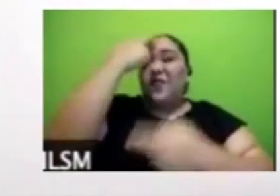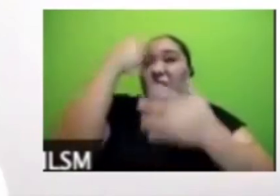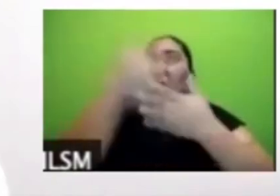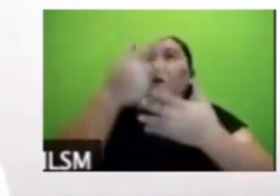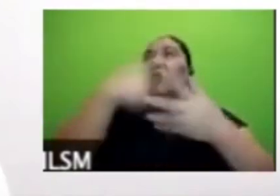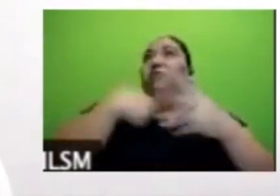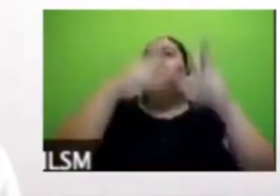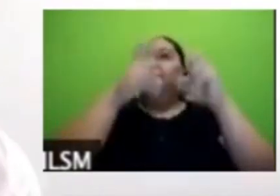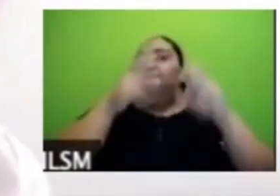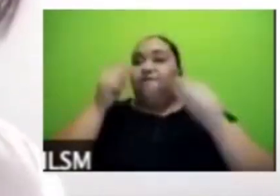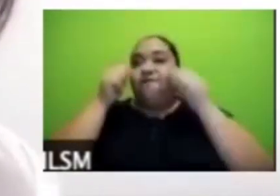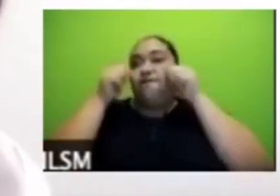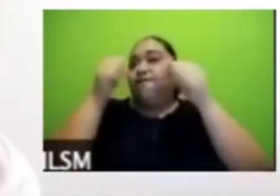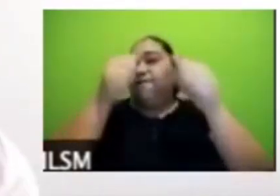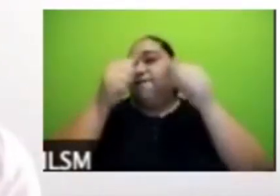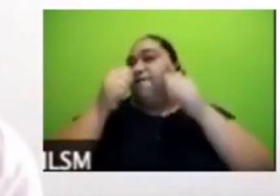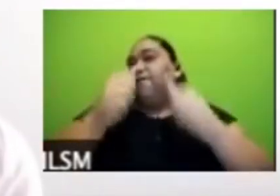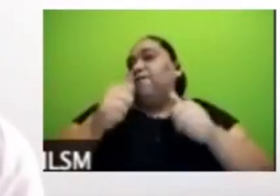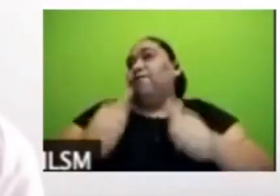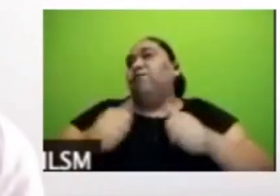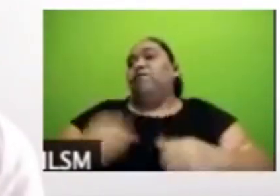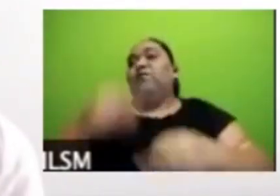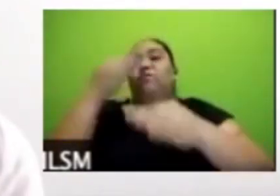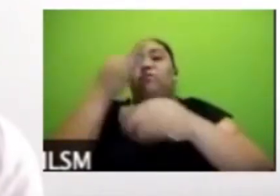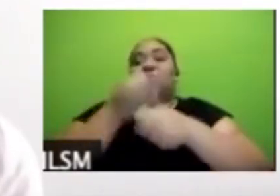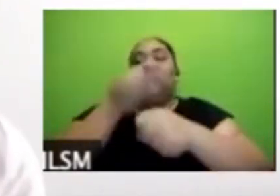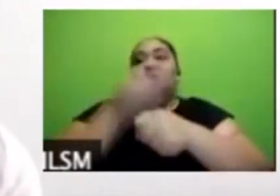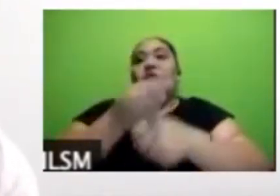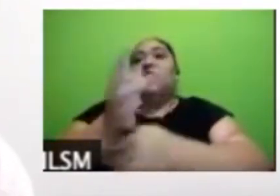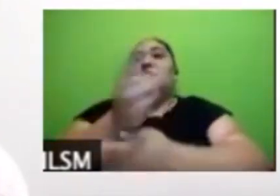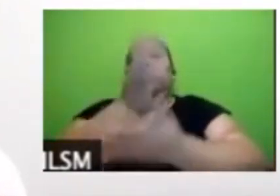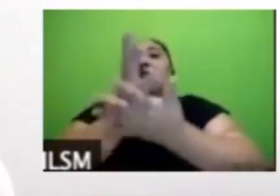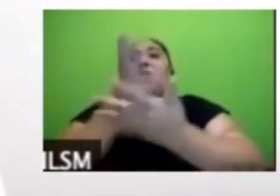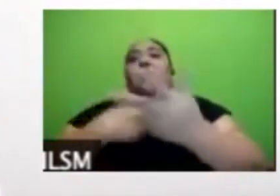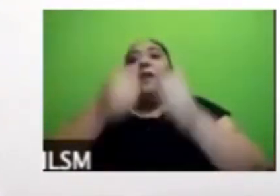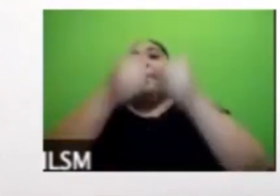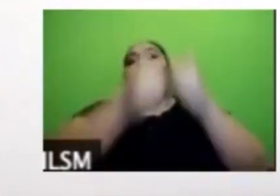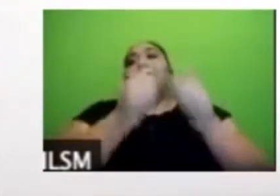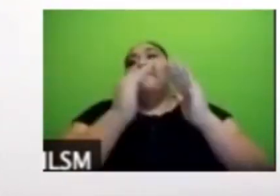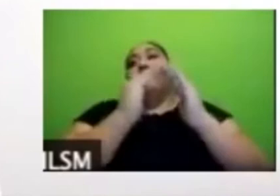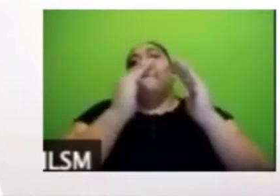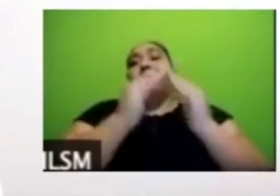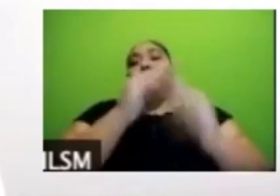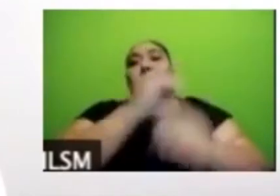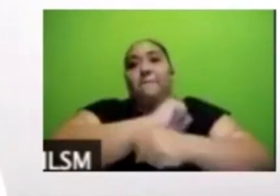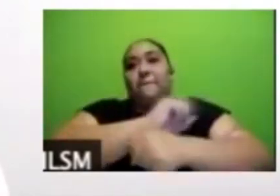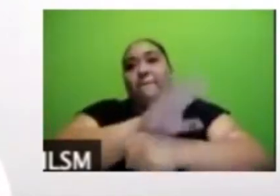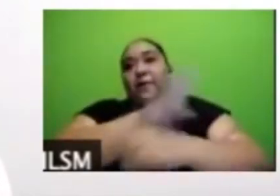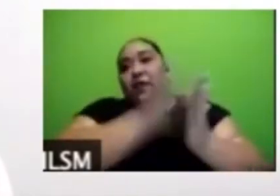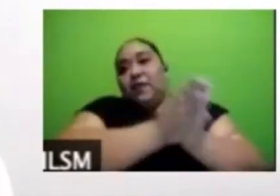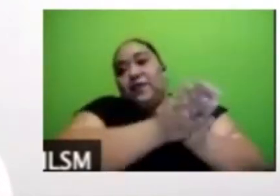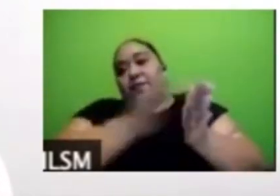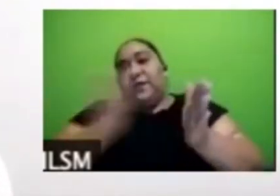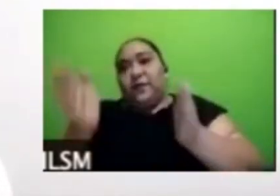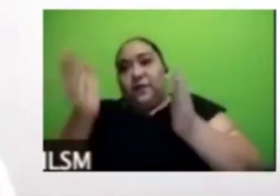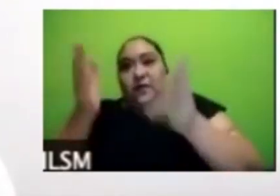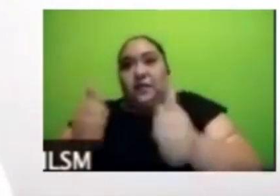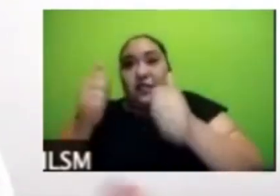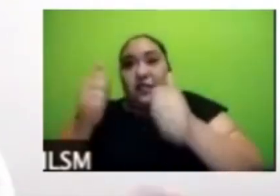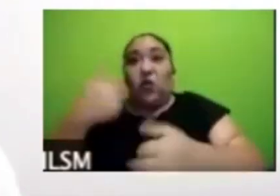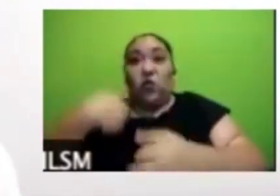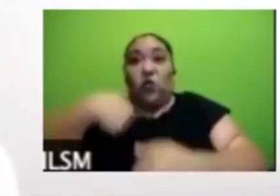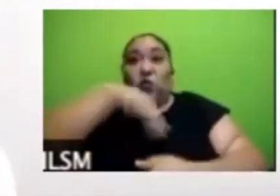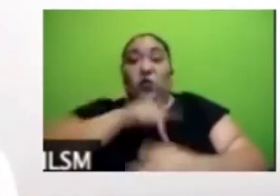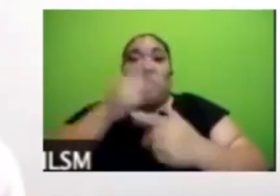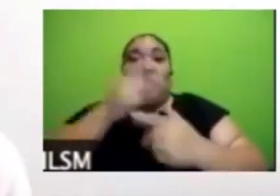ahora me voy a la pandemia obviamente nos vino a cambiar la vida en todos los sentidos nosotros hemos hecho cinco encuestas de seguimiento de